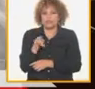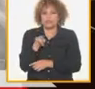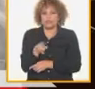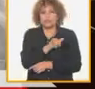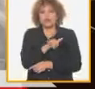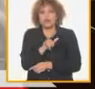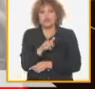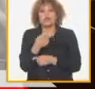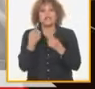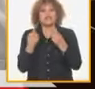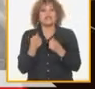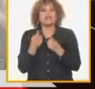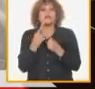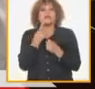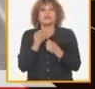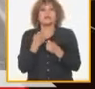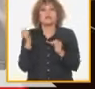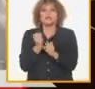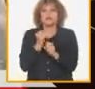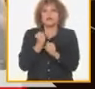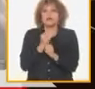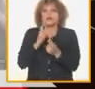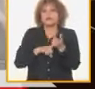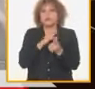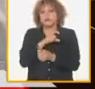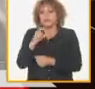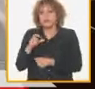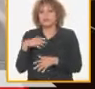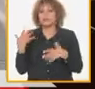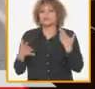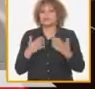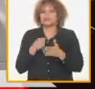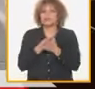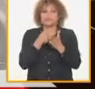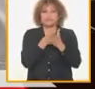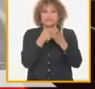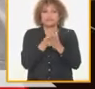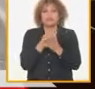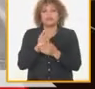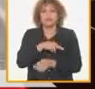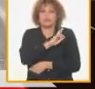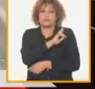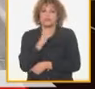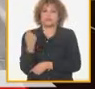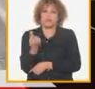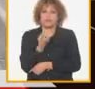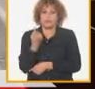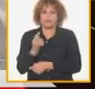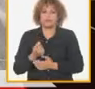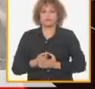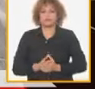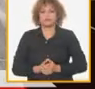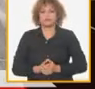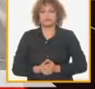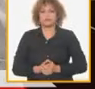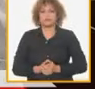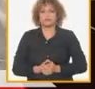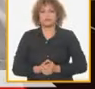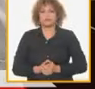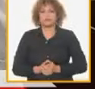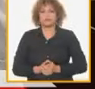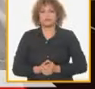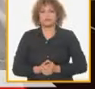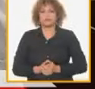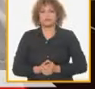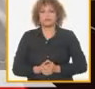de lo que le corresponde a partir de la motivación e impulso a las tareas nos corresponde en primer lugar quiero referirme